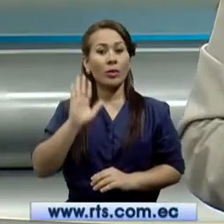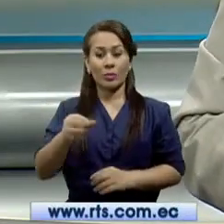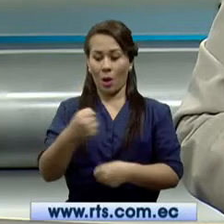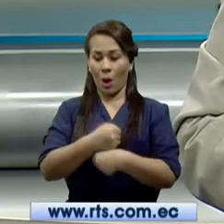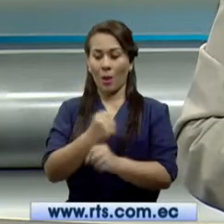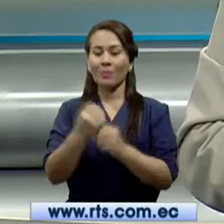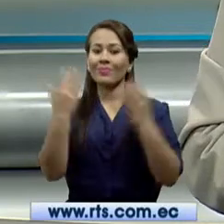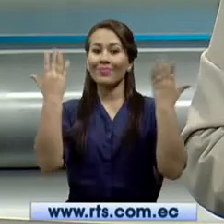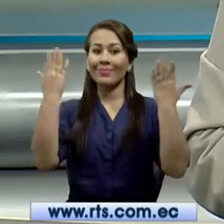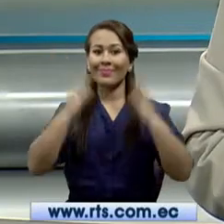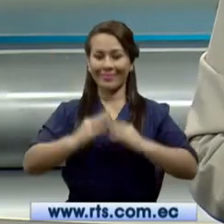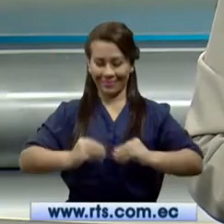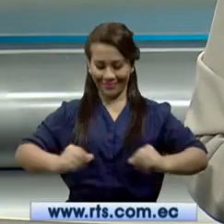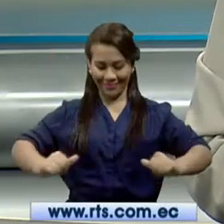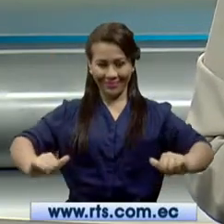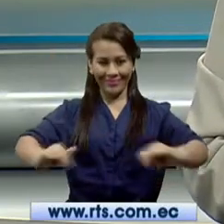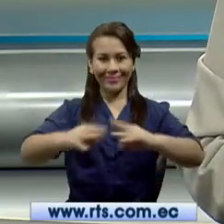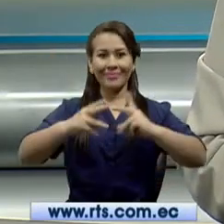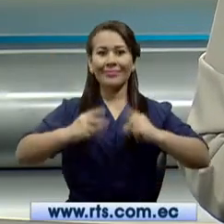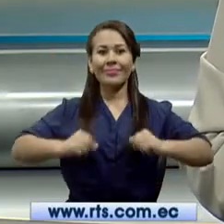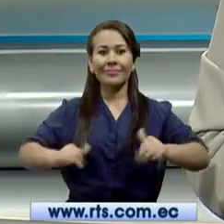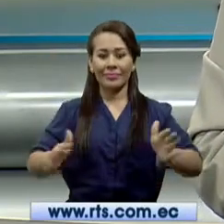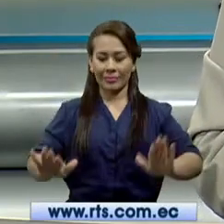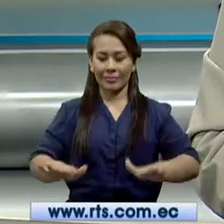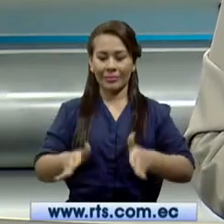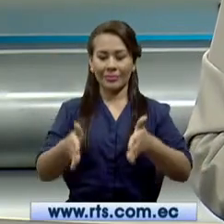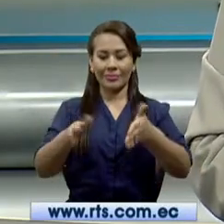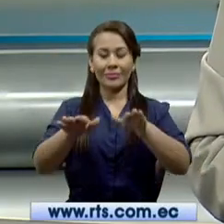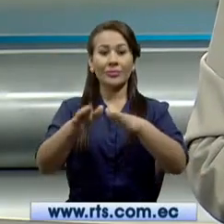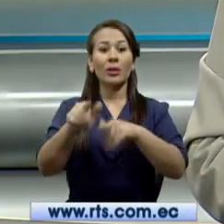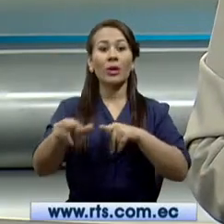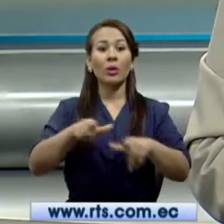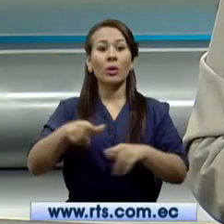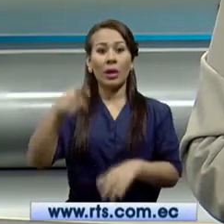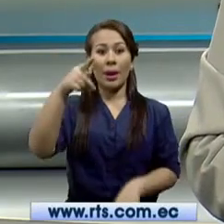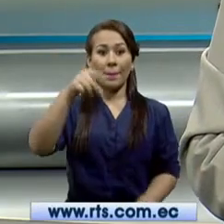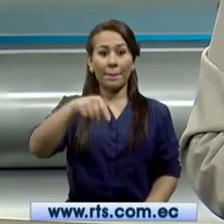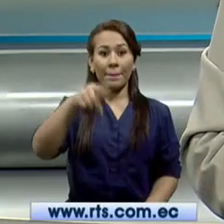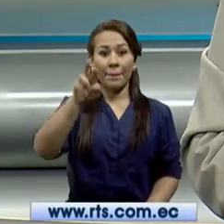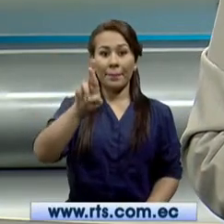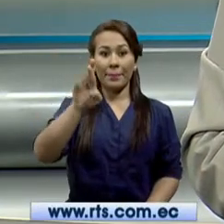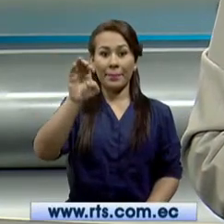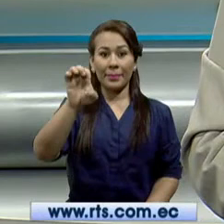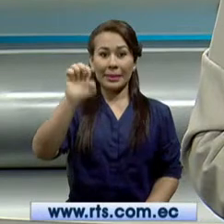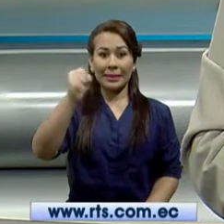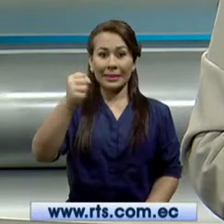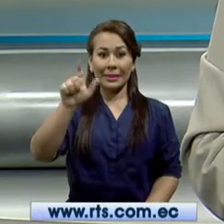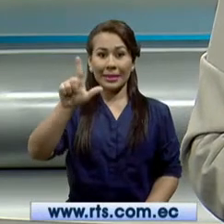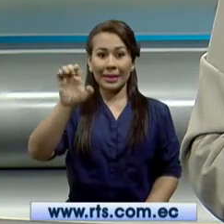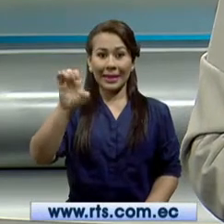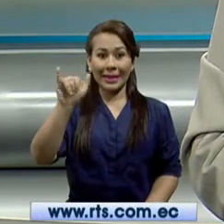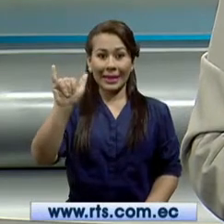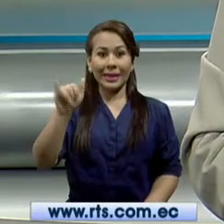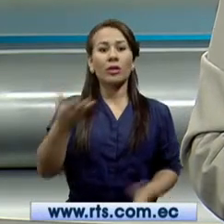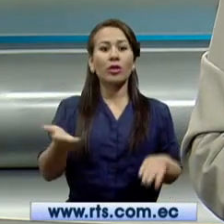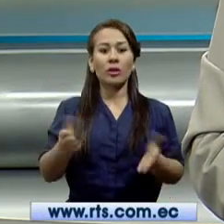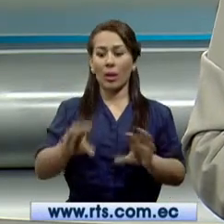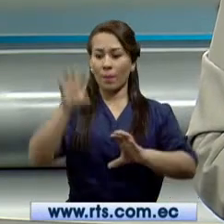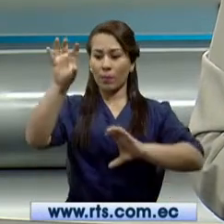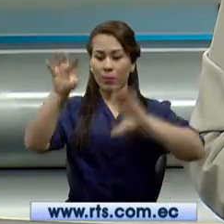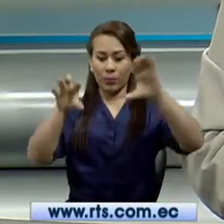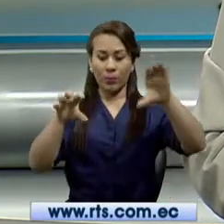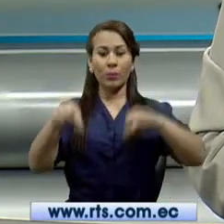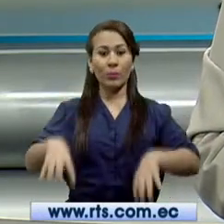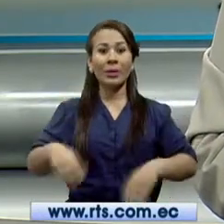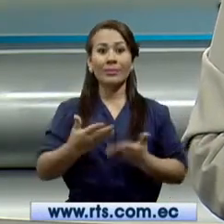de arte elaboradas con barro. Esto en el Museo Presley Norton en Guayaquil. Ellos recorren también los colegios para enseñarles